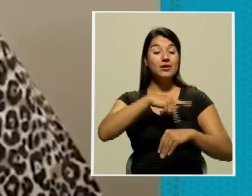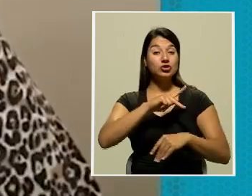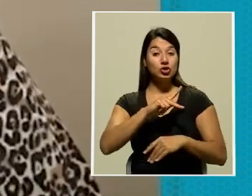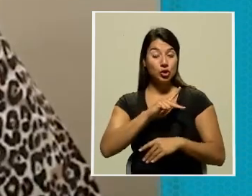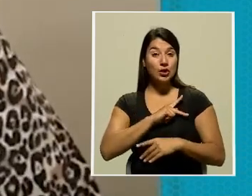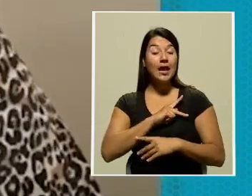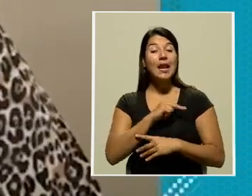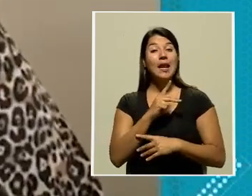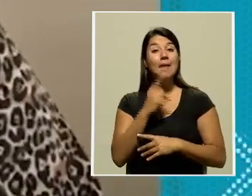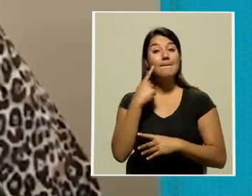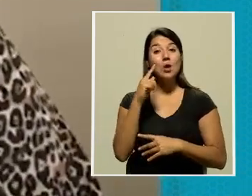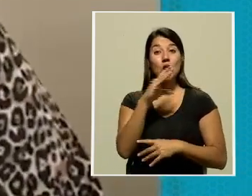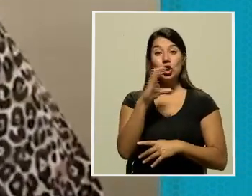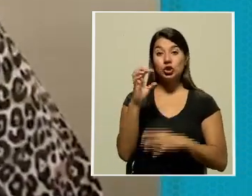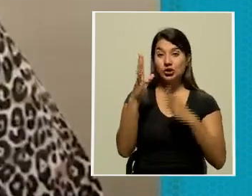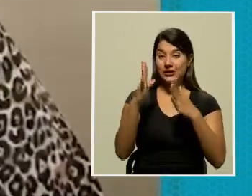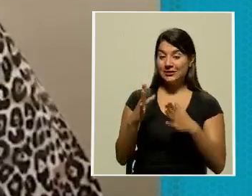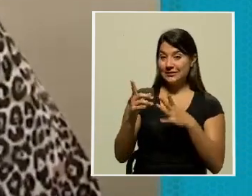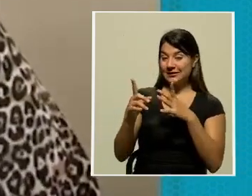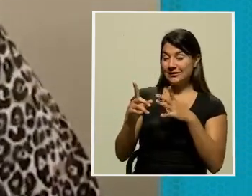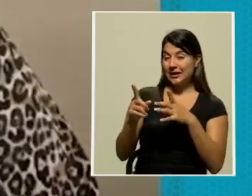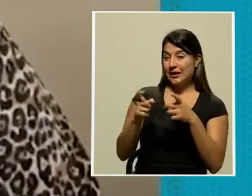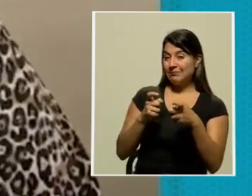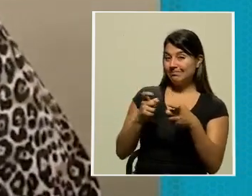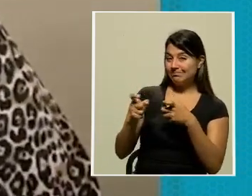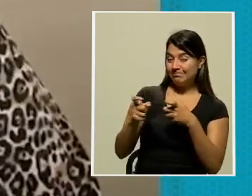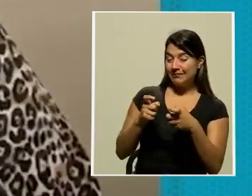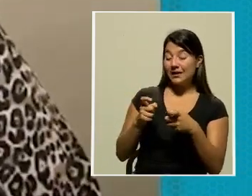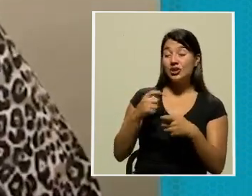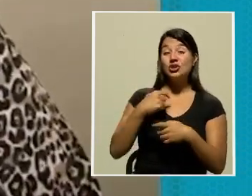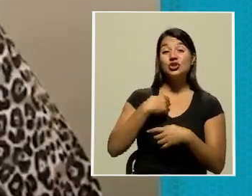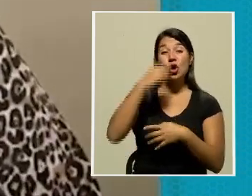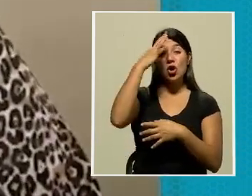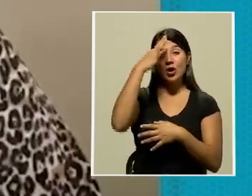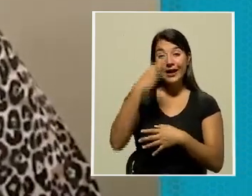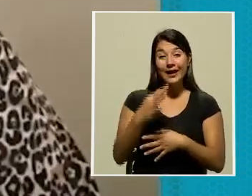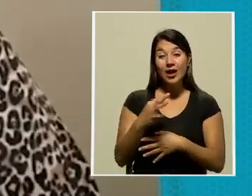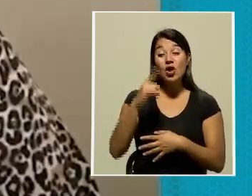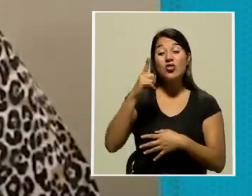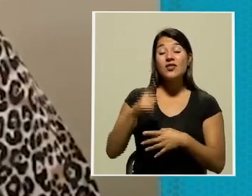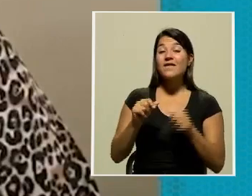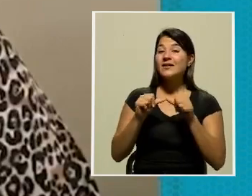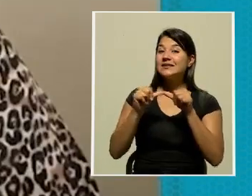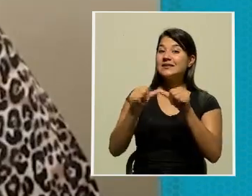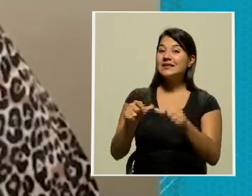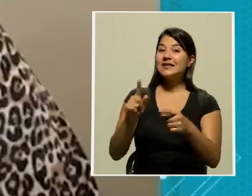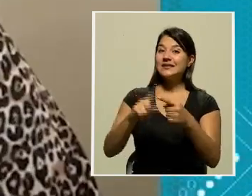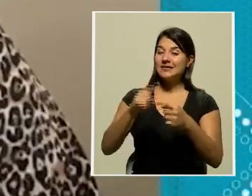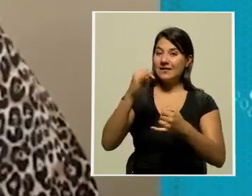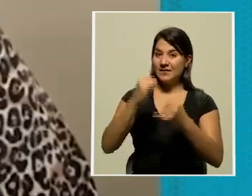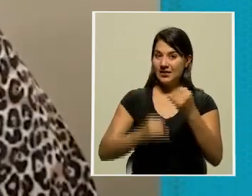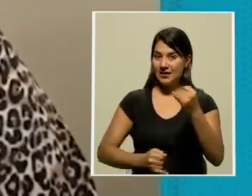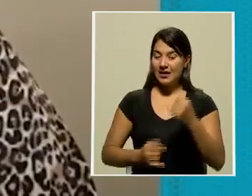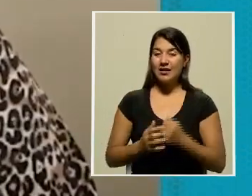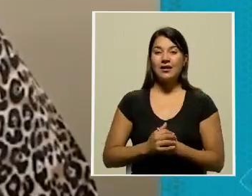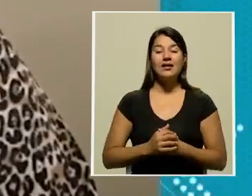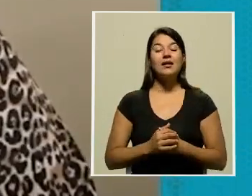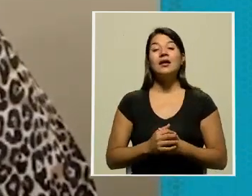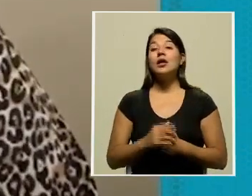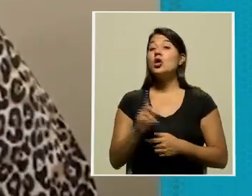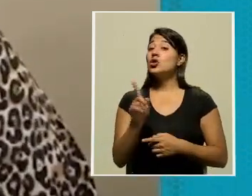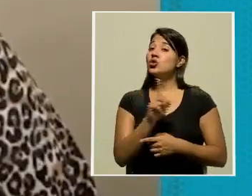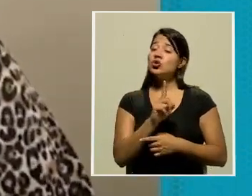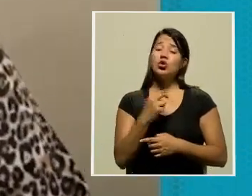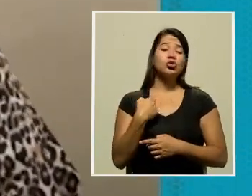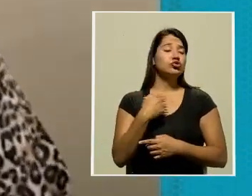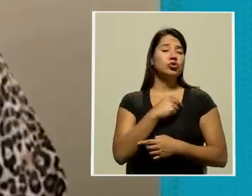manipulados. Yo creo que esto debe de irse hasta las últimas consecuencias. No es de recibo que el señor